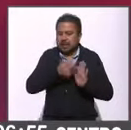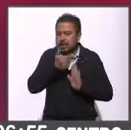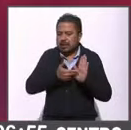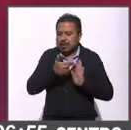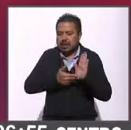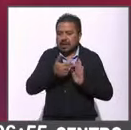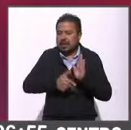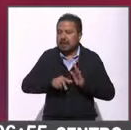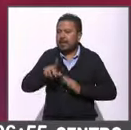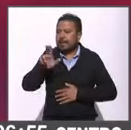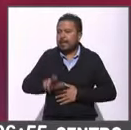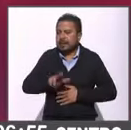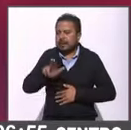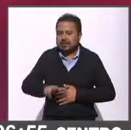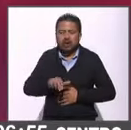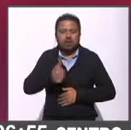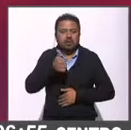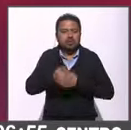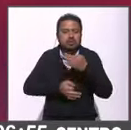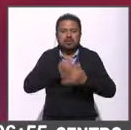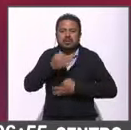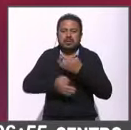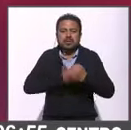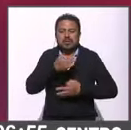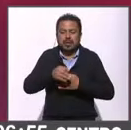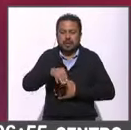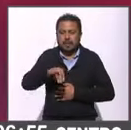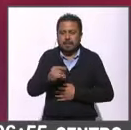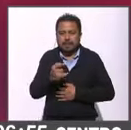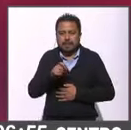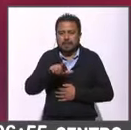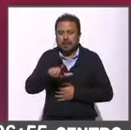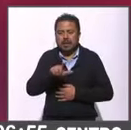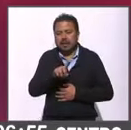de los Martes. 11 Noticias, Miguel de la Cruz. Noticias, la Cruz.